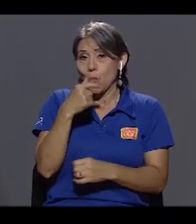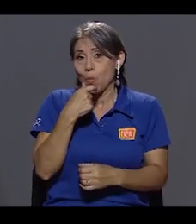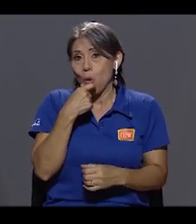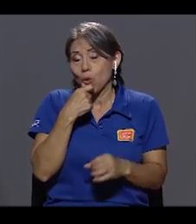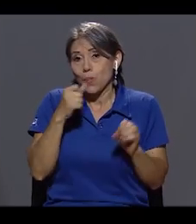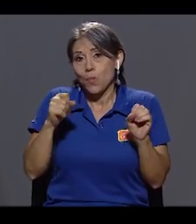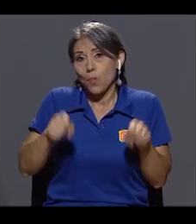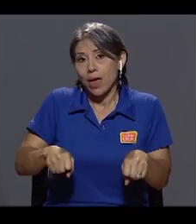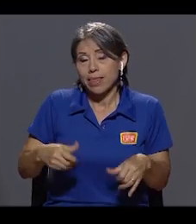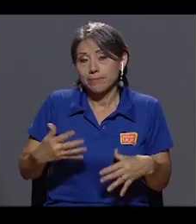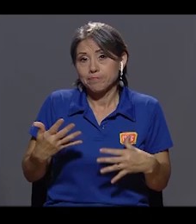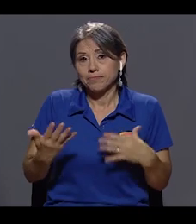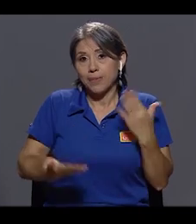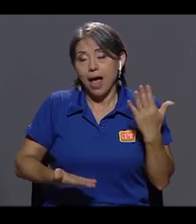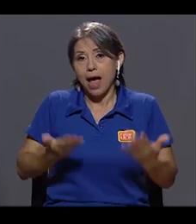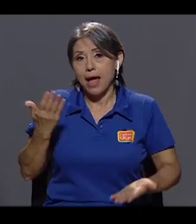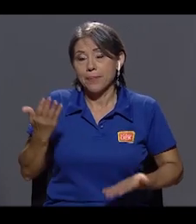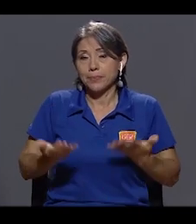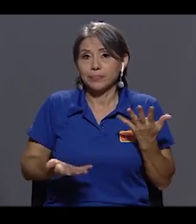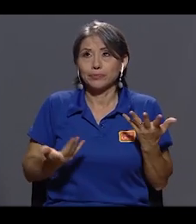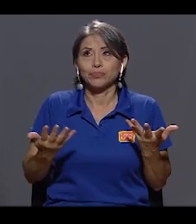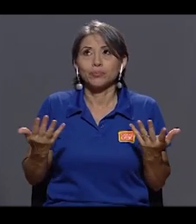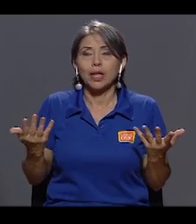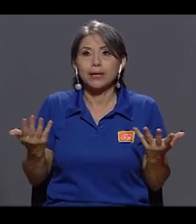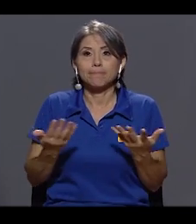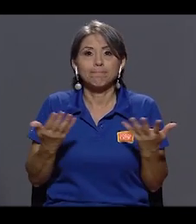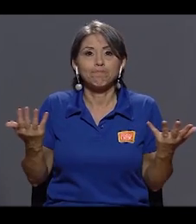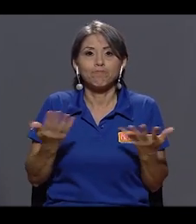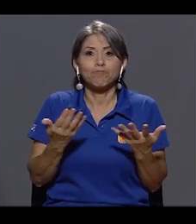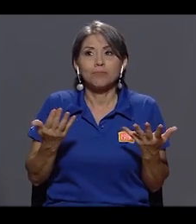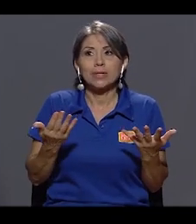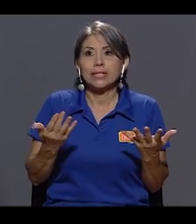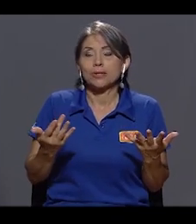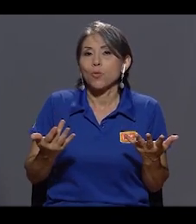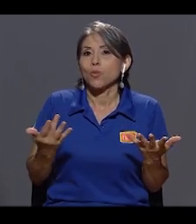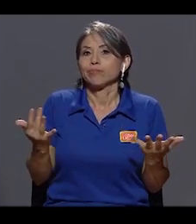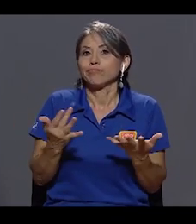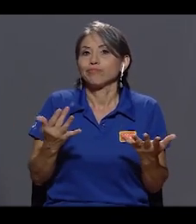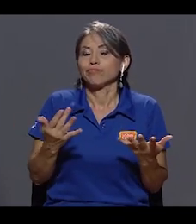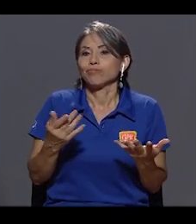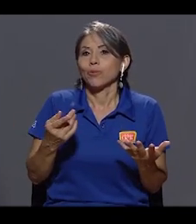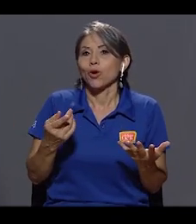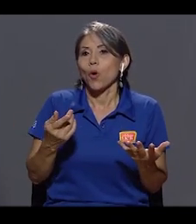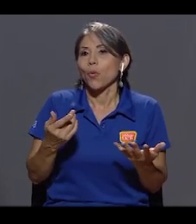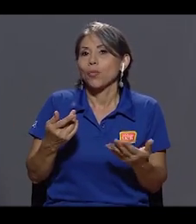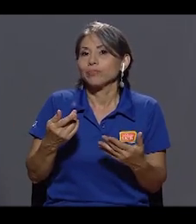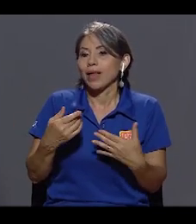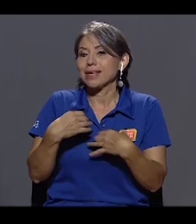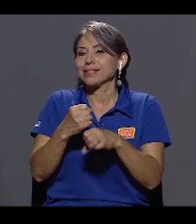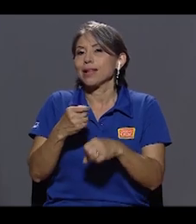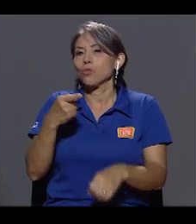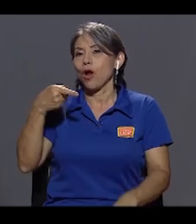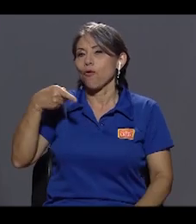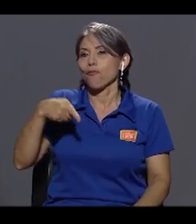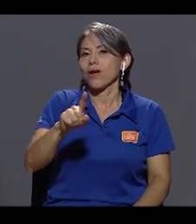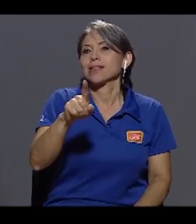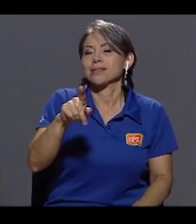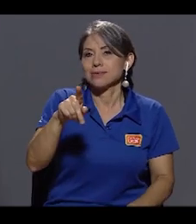ofensa que resulte para esa persona